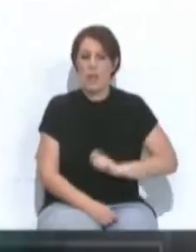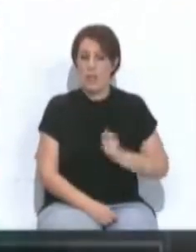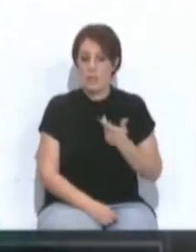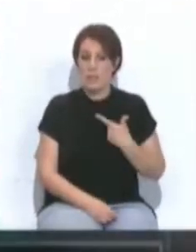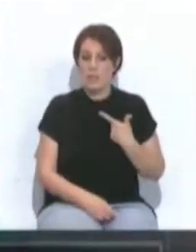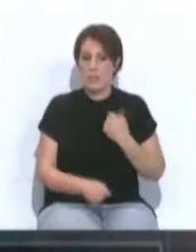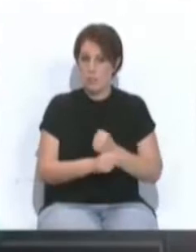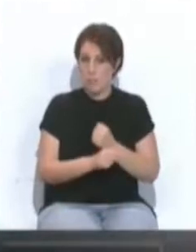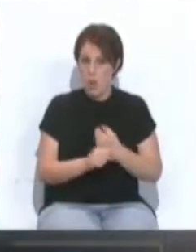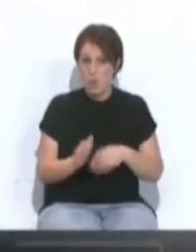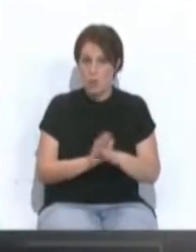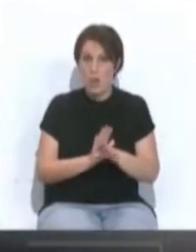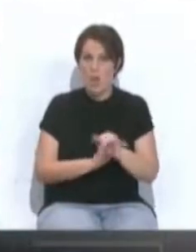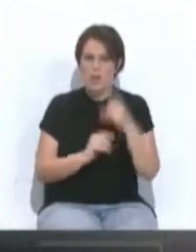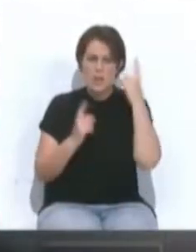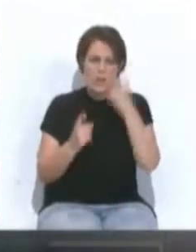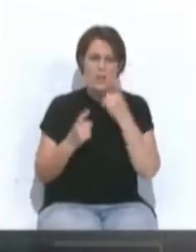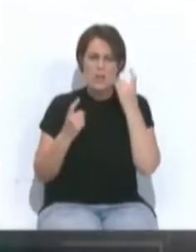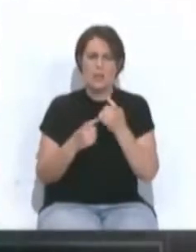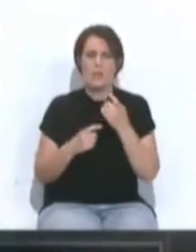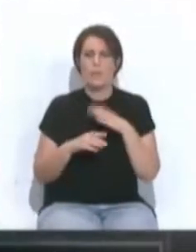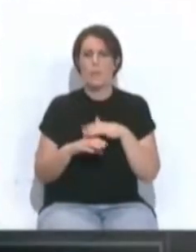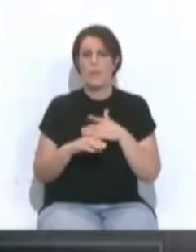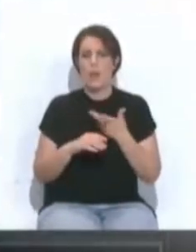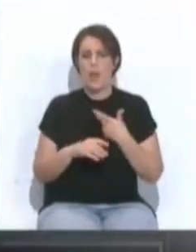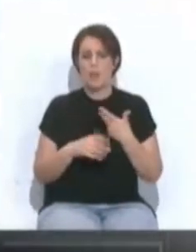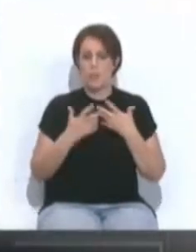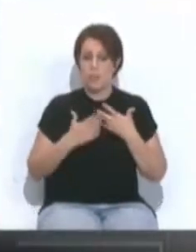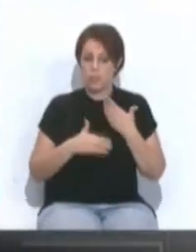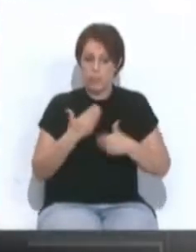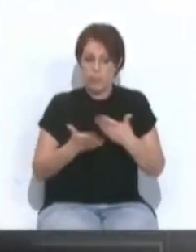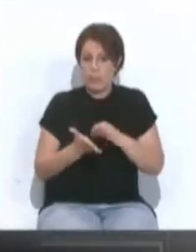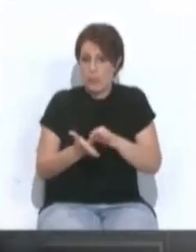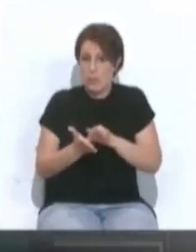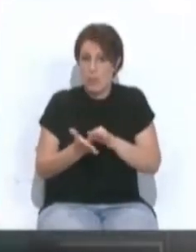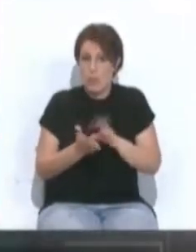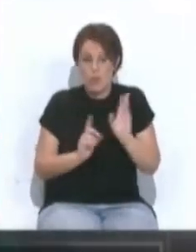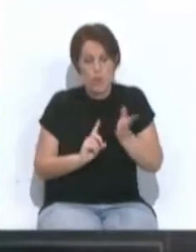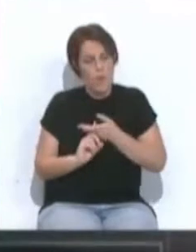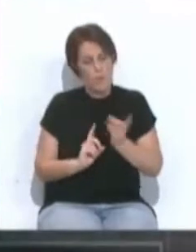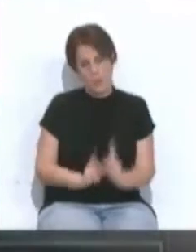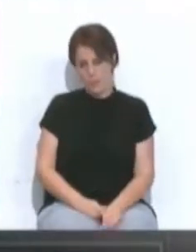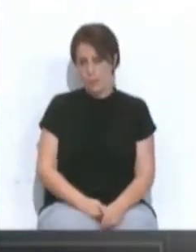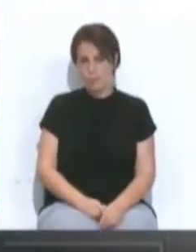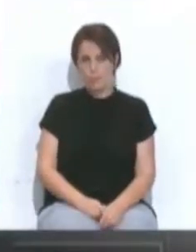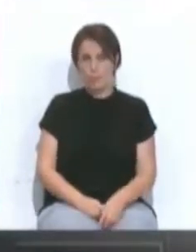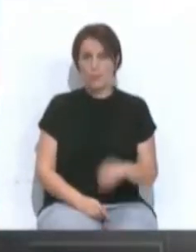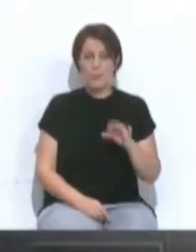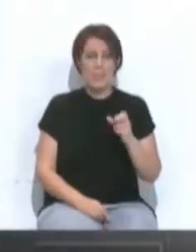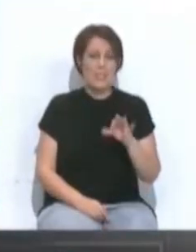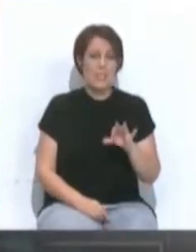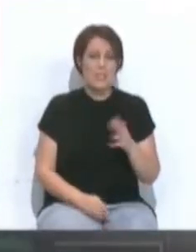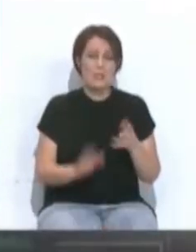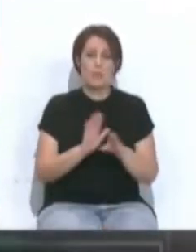activos tengan que asumir un sobreesfuerzo para el que el buen funcionamiento de los servicios no se vea afectado. El SAS